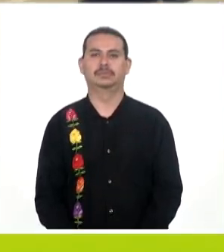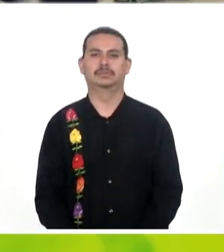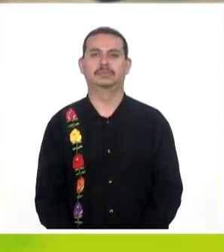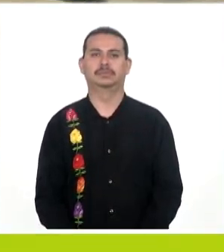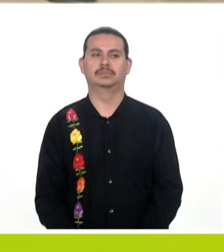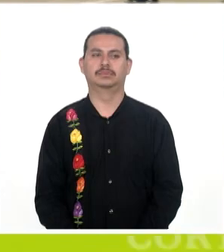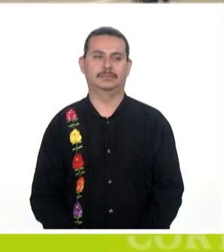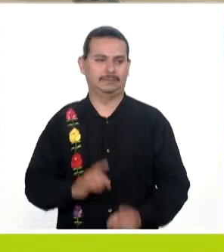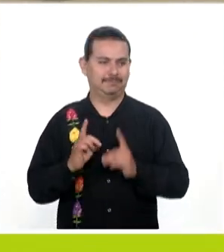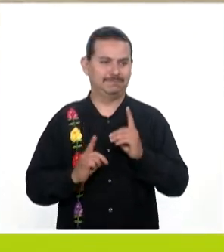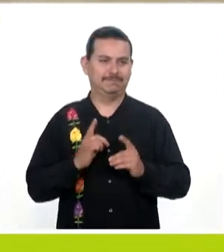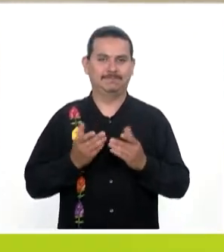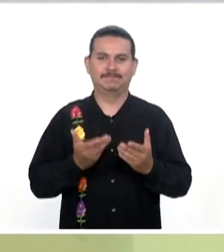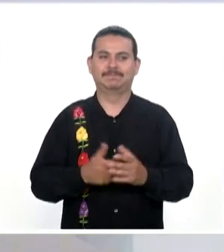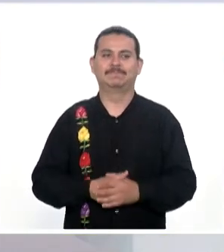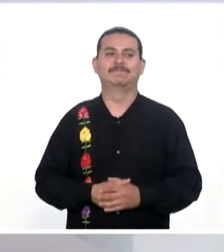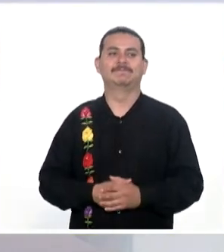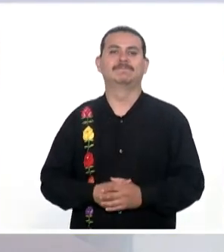Deportes